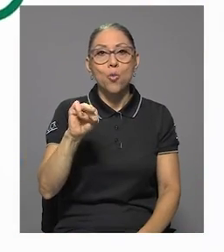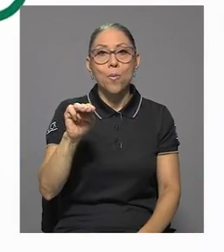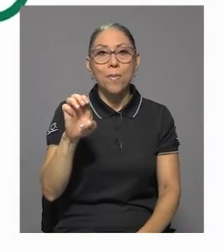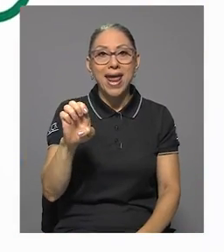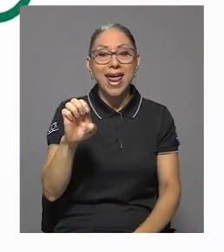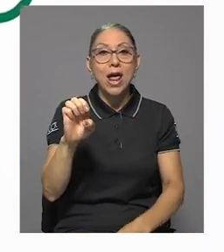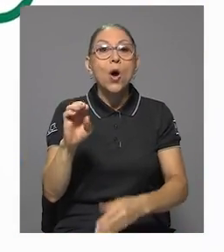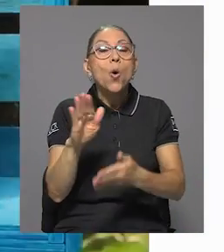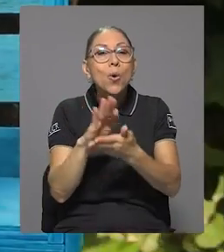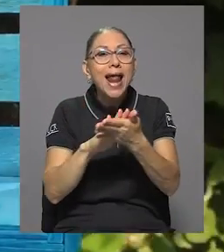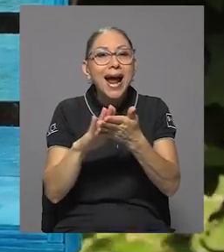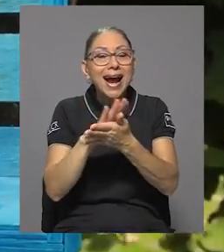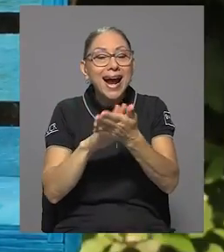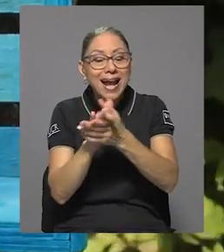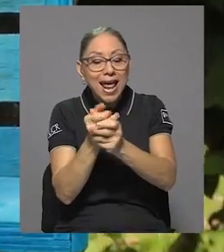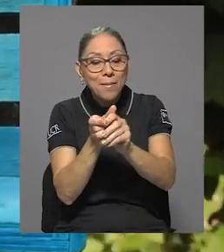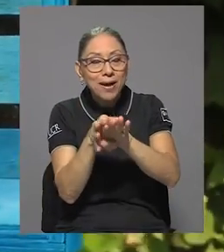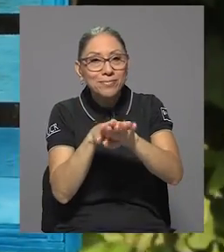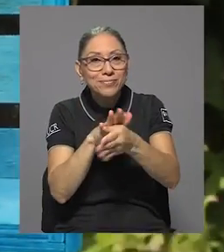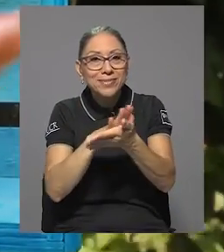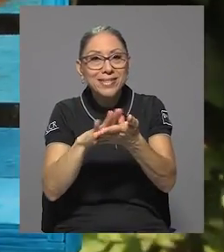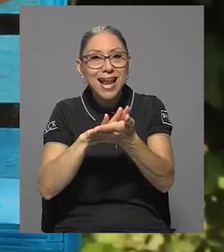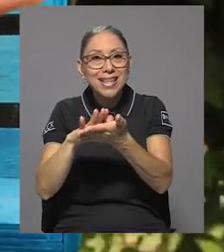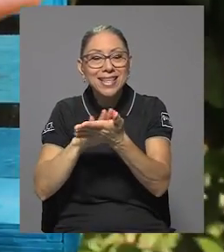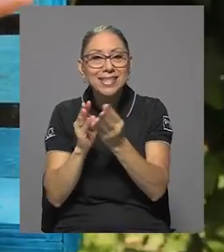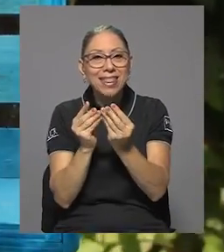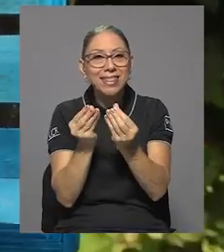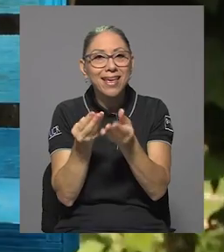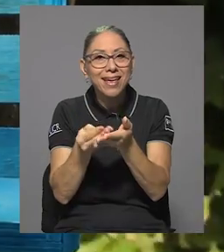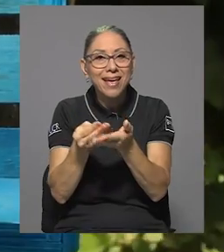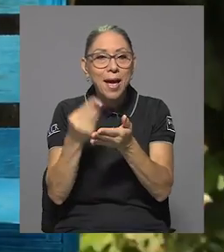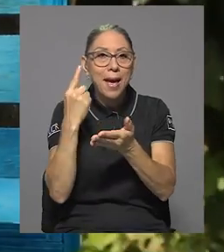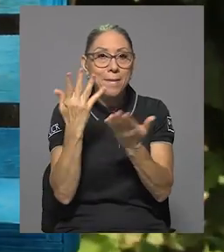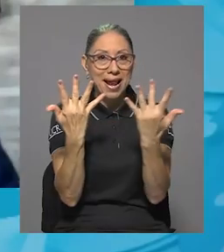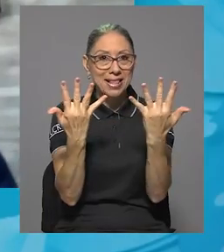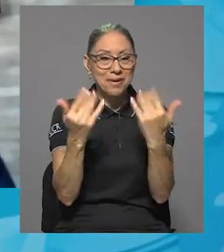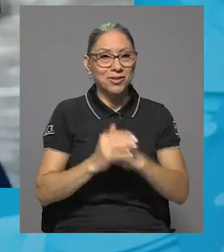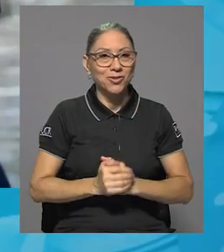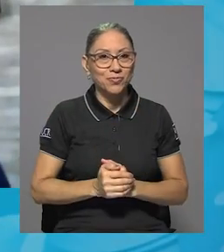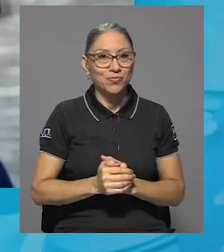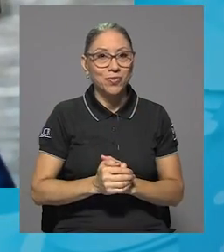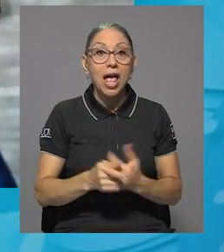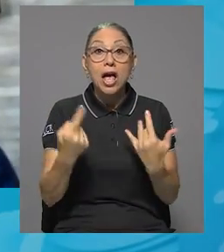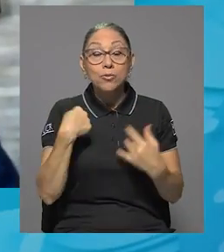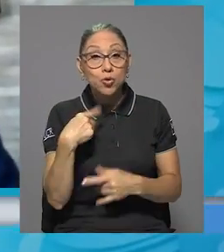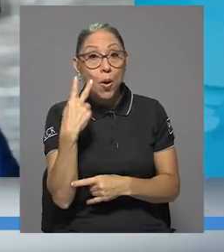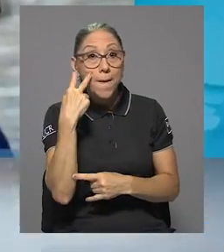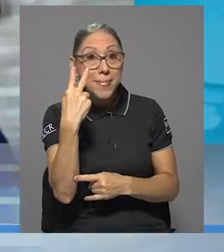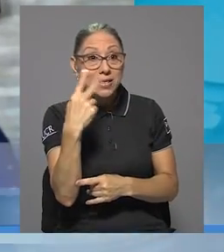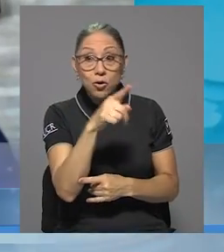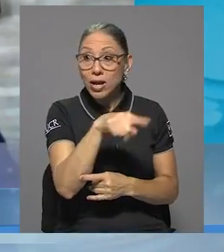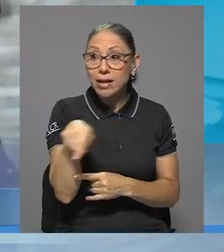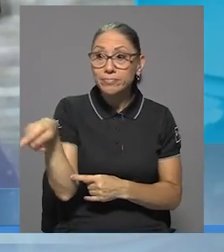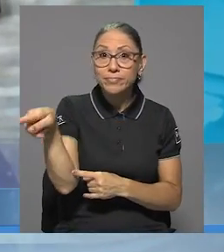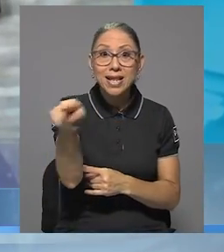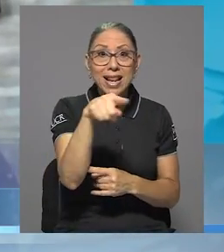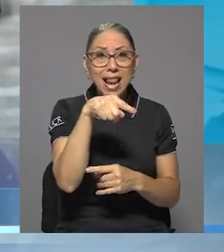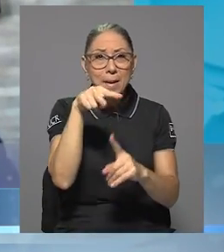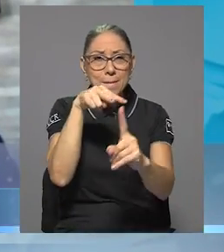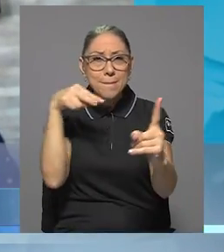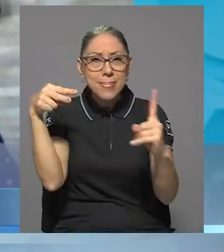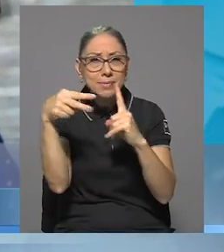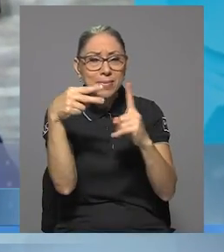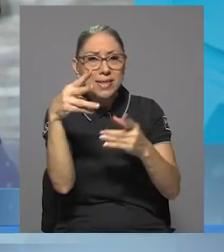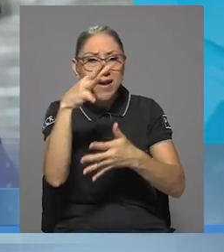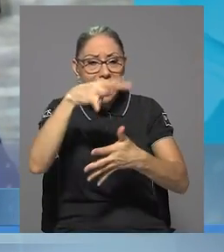sanitizante y humectante para las manos. La novedad que he visto es quizá la línea gráfica de los estudiantes ha mejorado muchísimo.